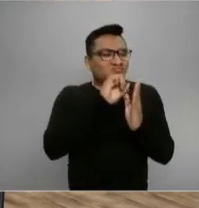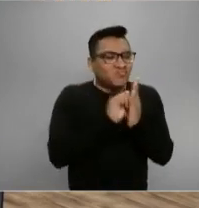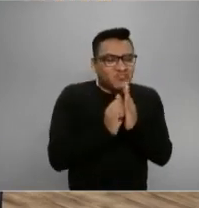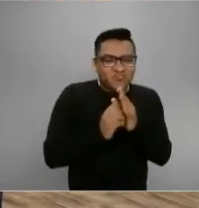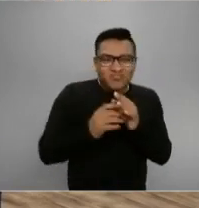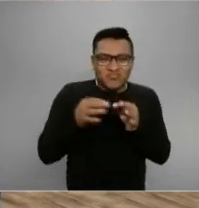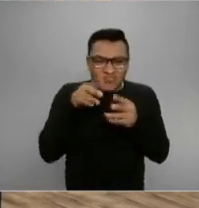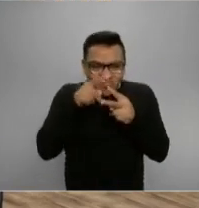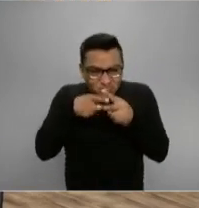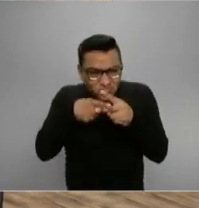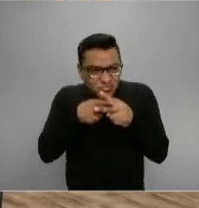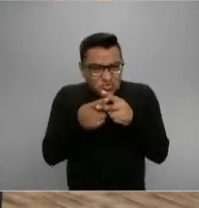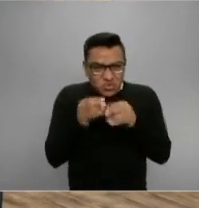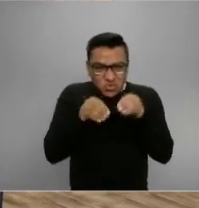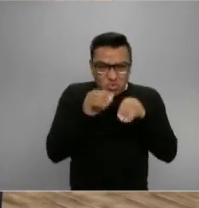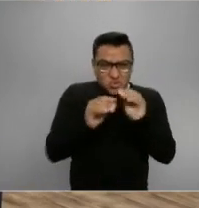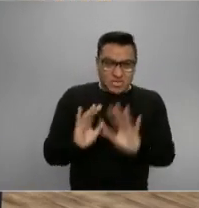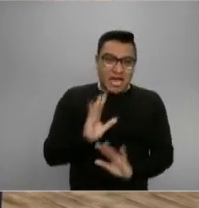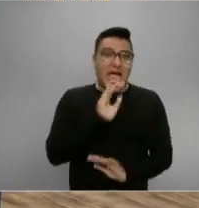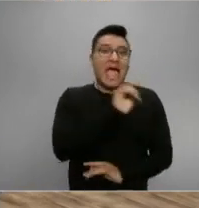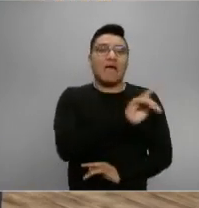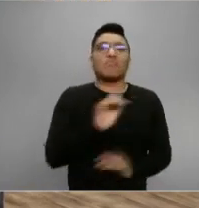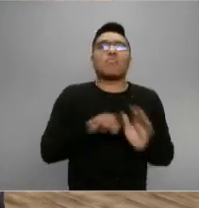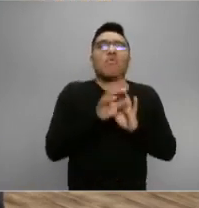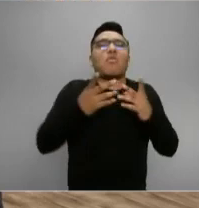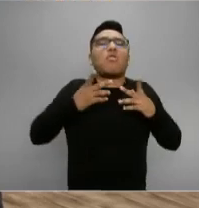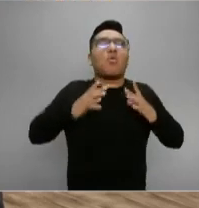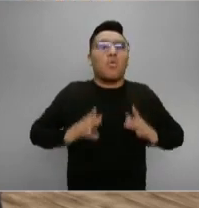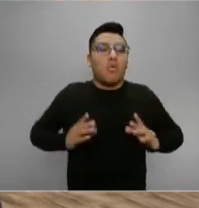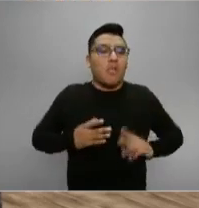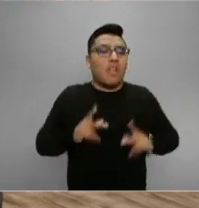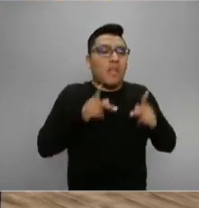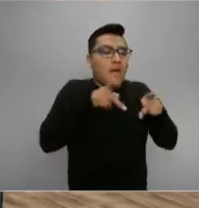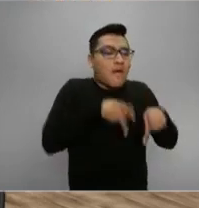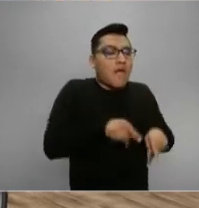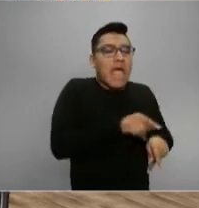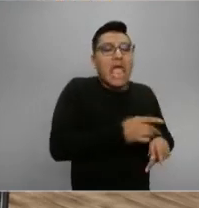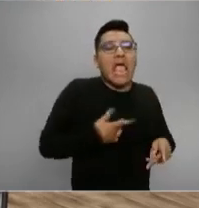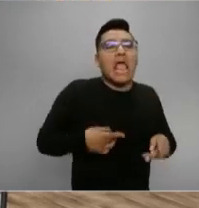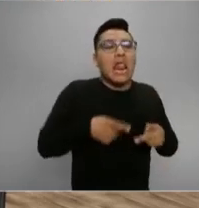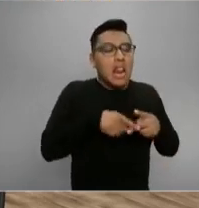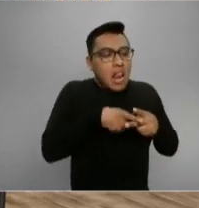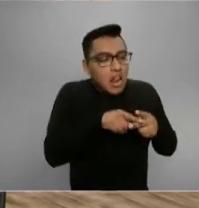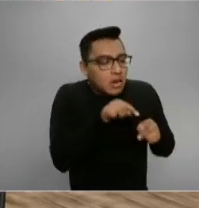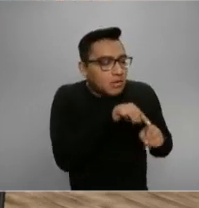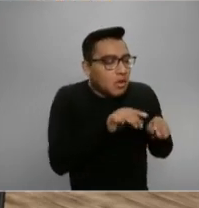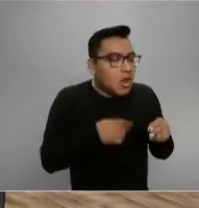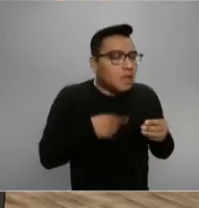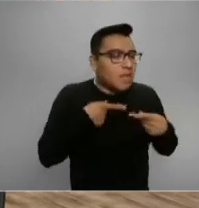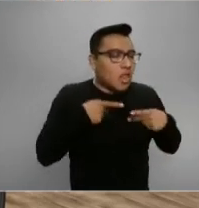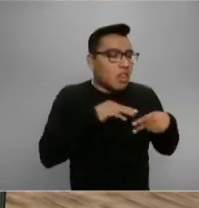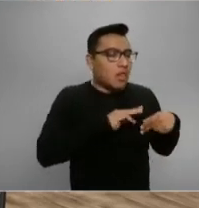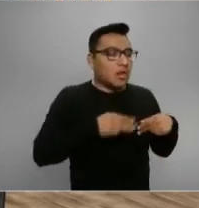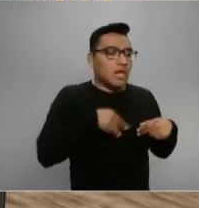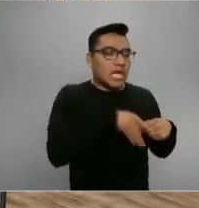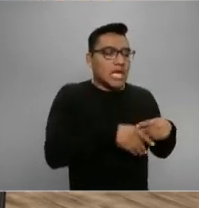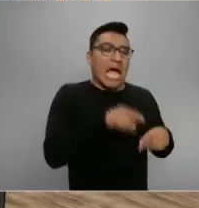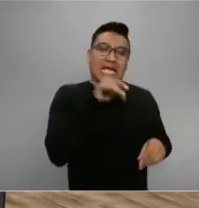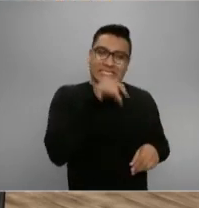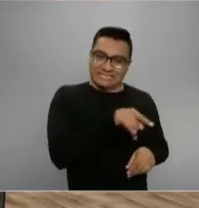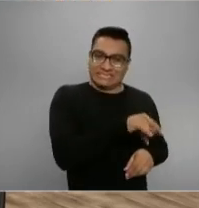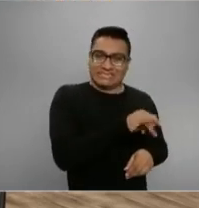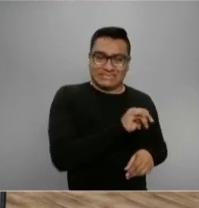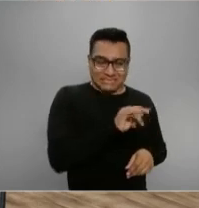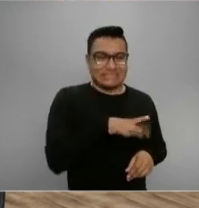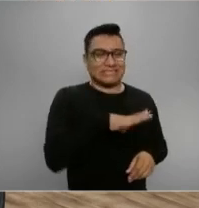cuerpos a la morgue y nadie los contabilizó como muertos. O sea, lo están contados.